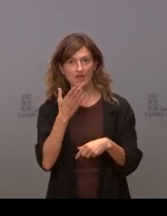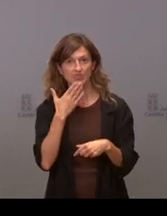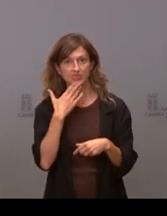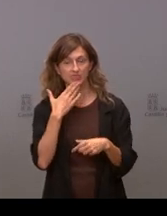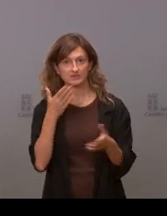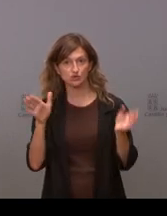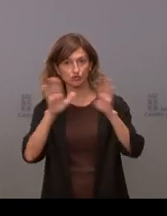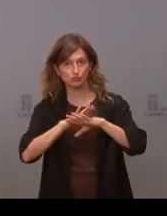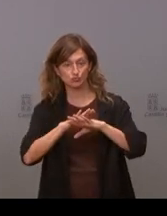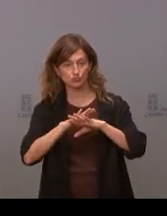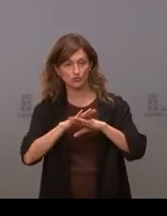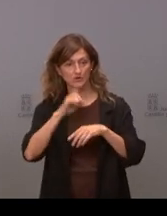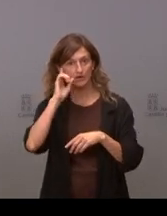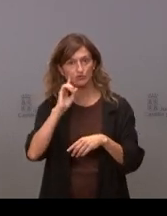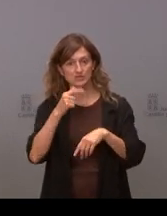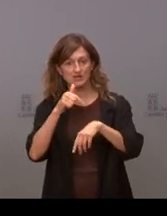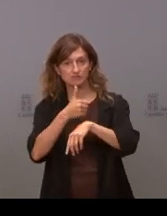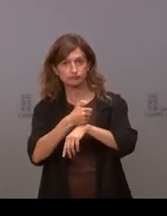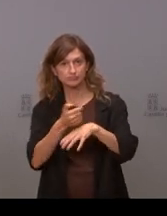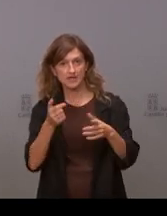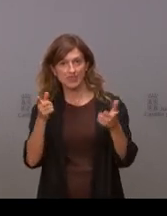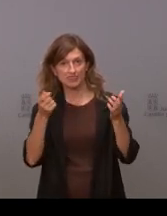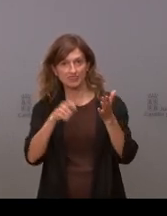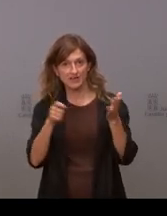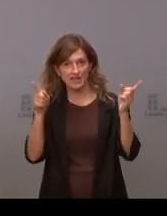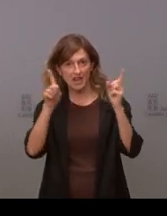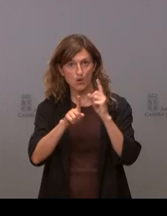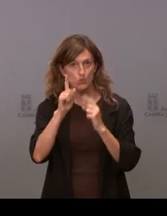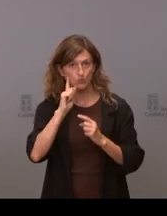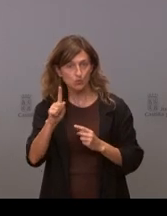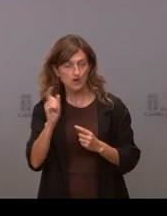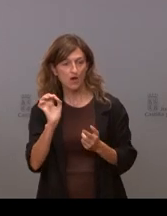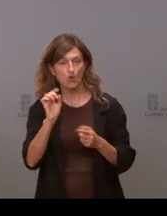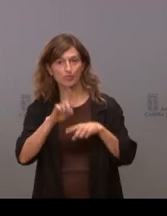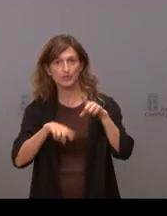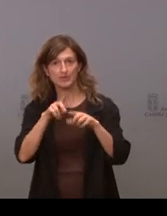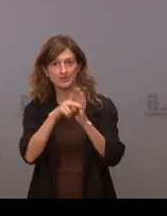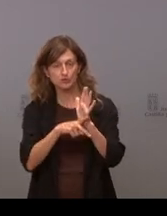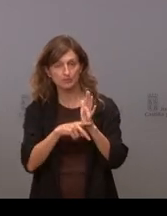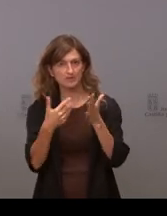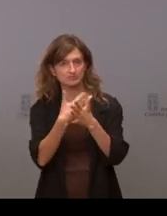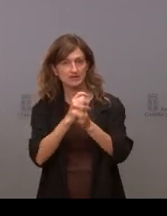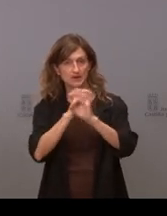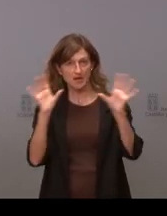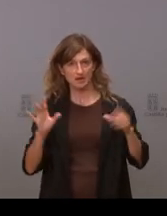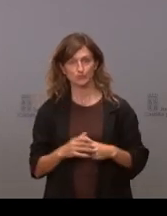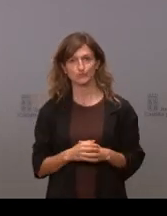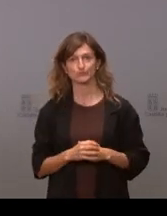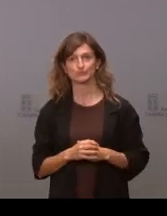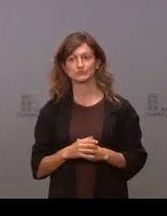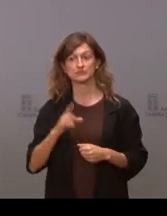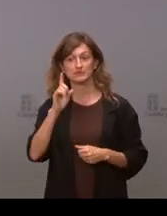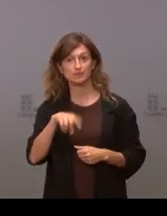uno ya no sabe si siguen teniendo que cerrar a la una lo que ponga la ordenanza entonces bueno no sé si me lo puede aclarar y también si